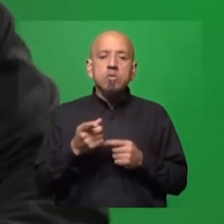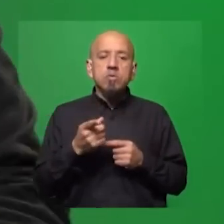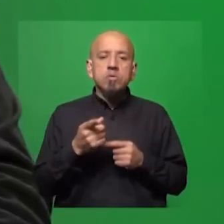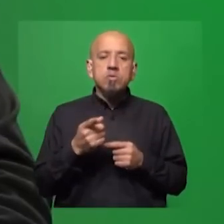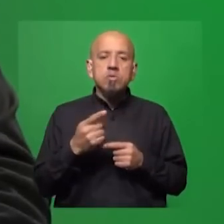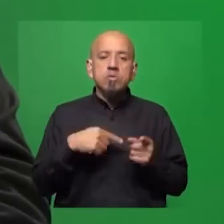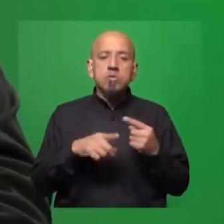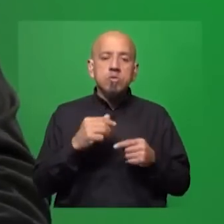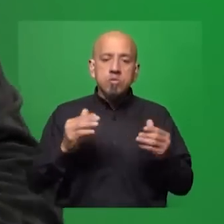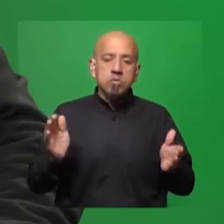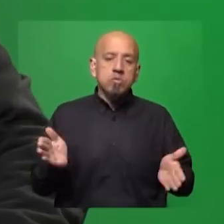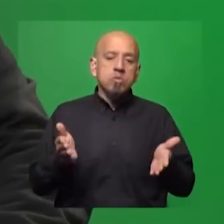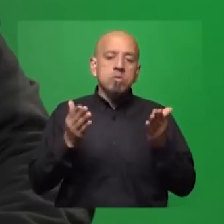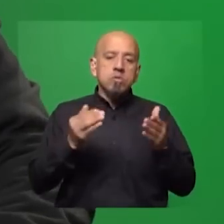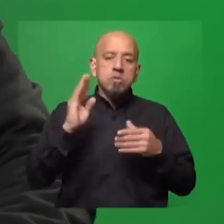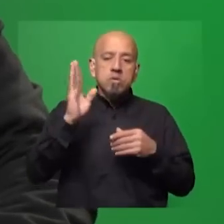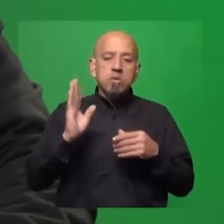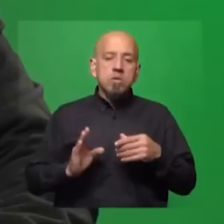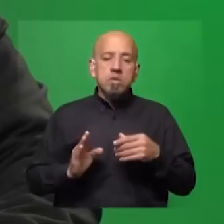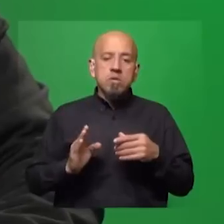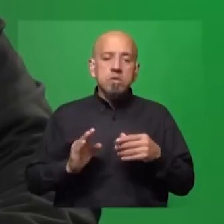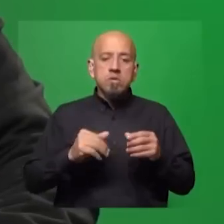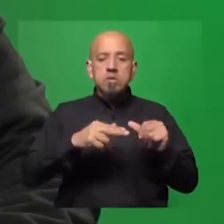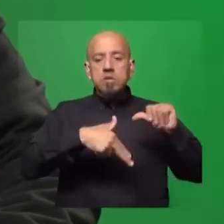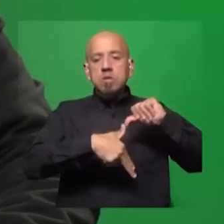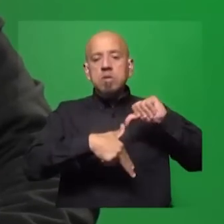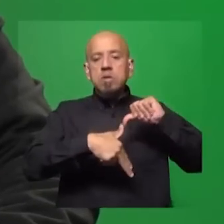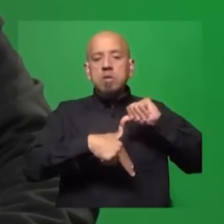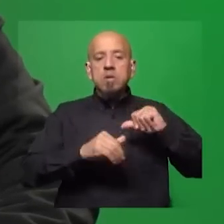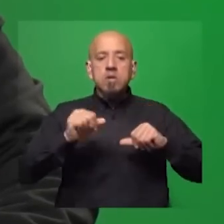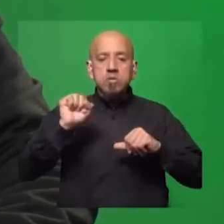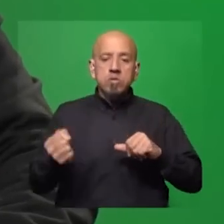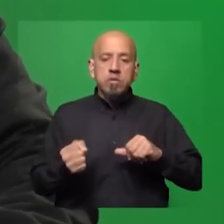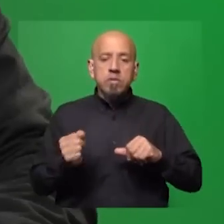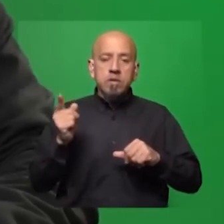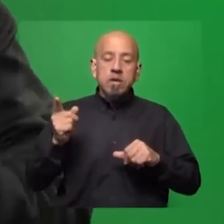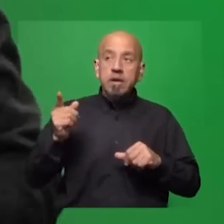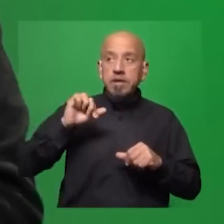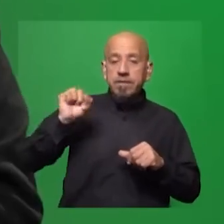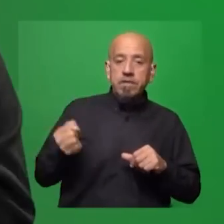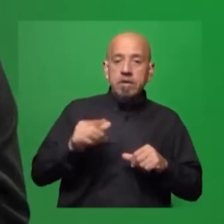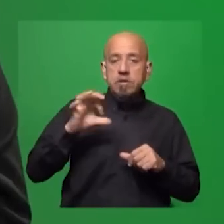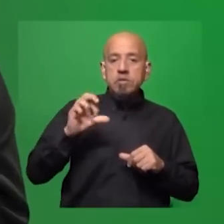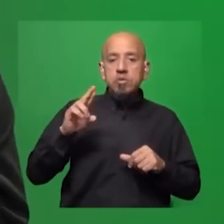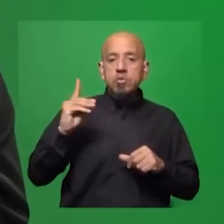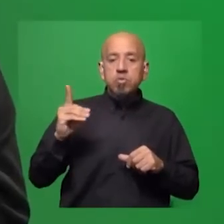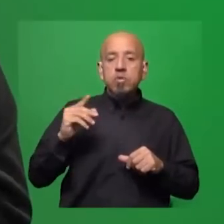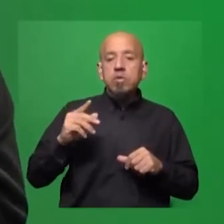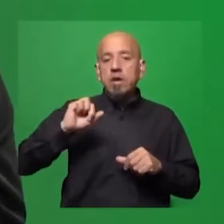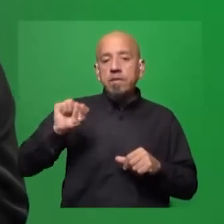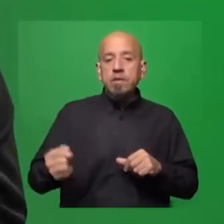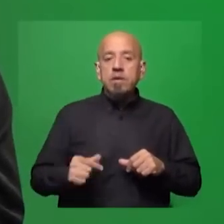que son los que empujan el carro. Brasil, en el lado de América Latina, y Sudáfrica, en el caso de África. Y por algo integran